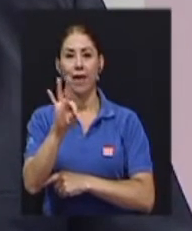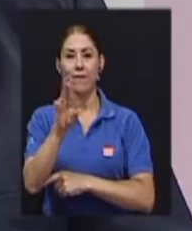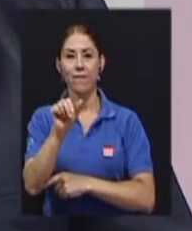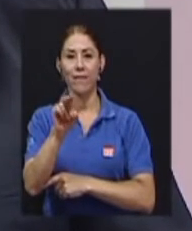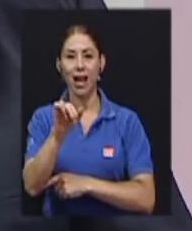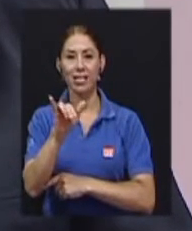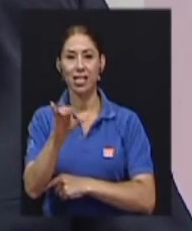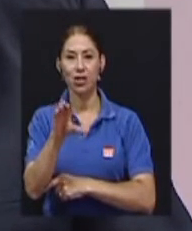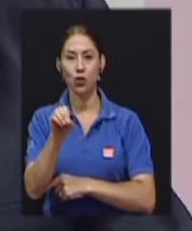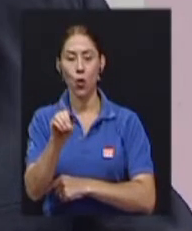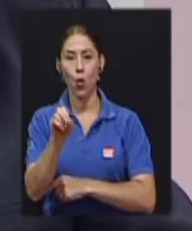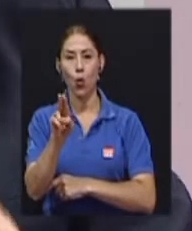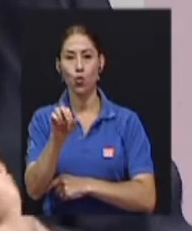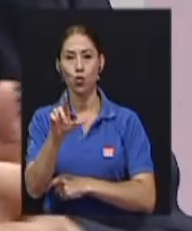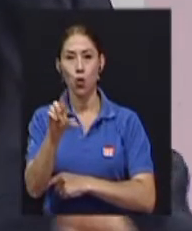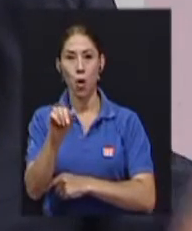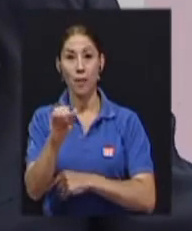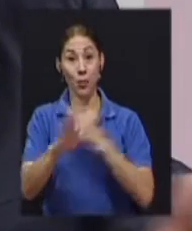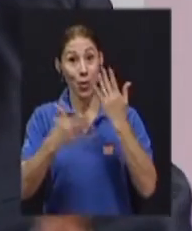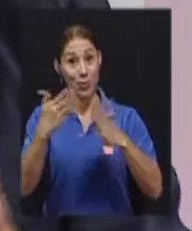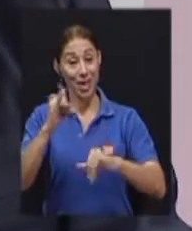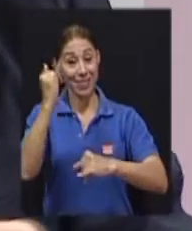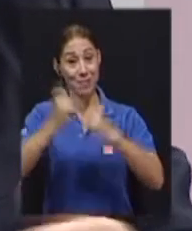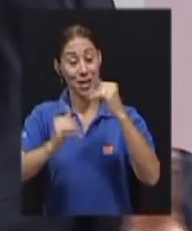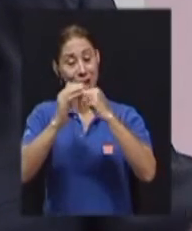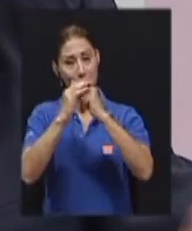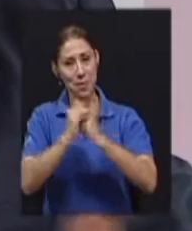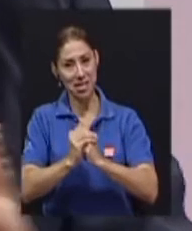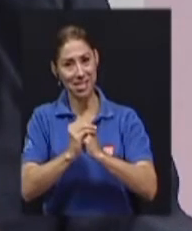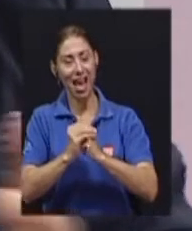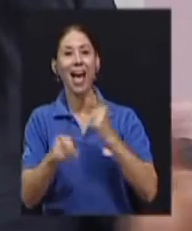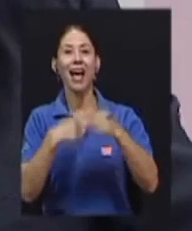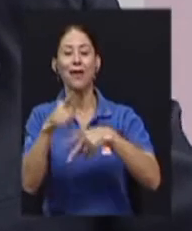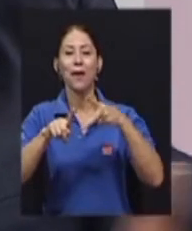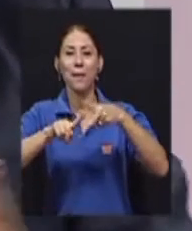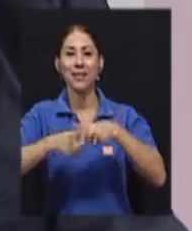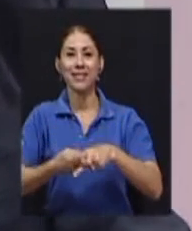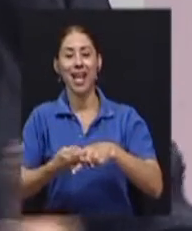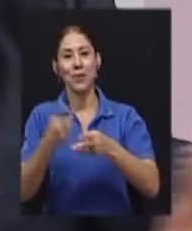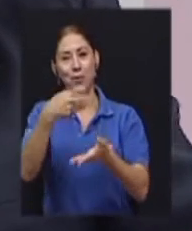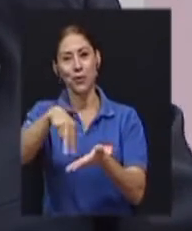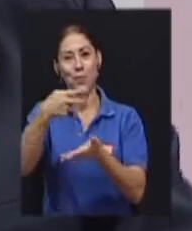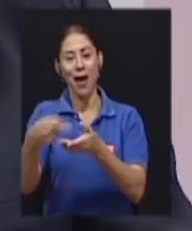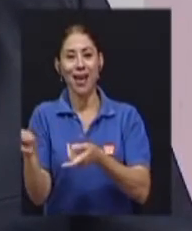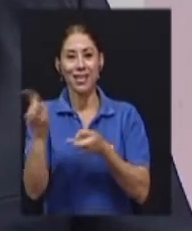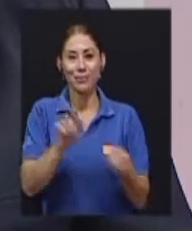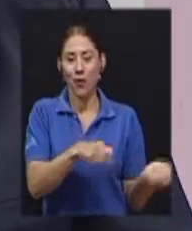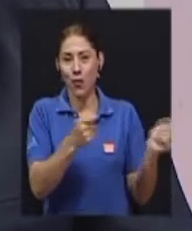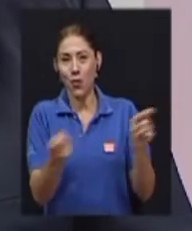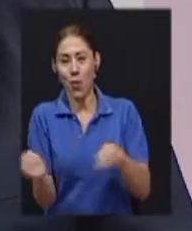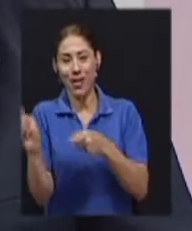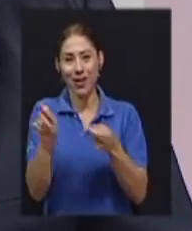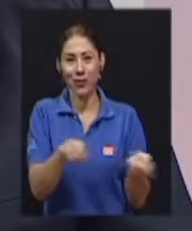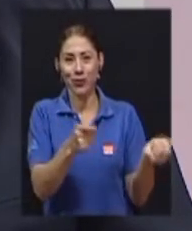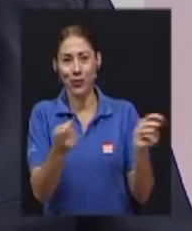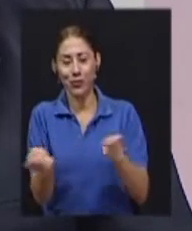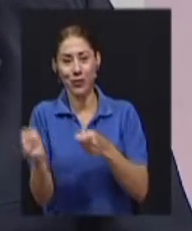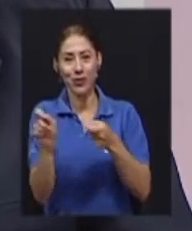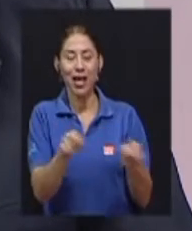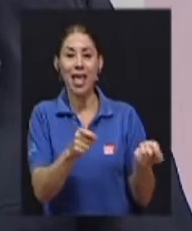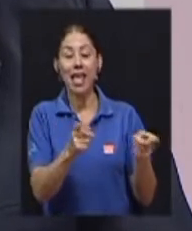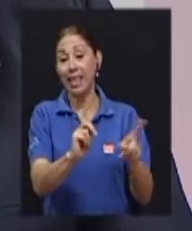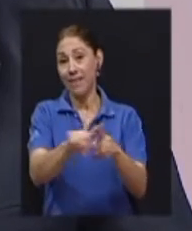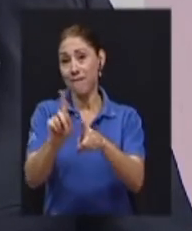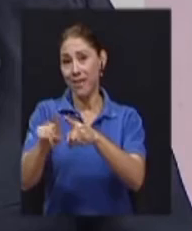unos bailes folclóricos en lo que podemos llamar... La esplanada. La esplanada esta, ¿verdad? Y otras